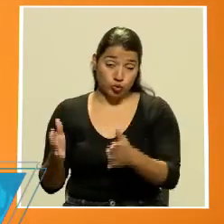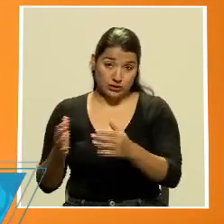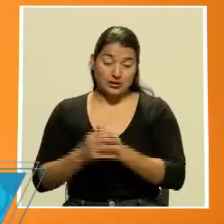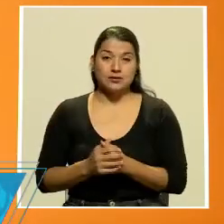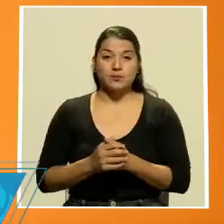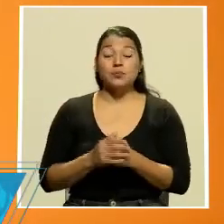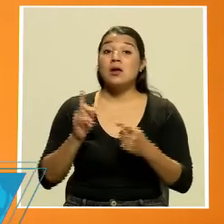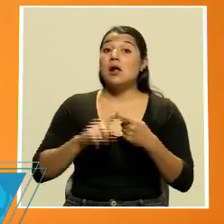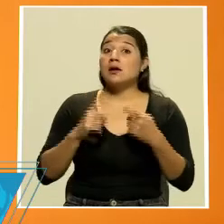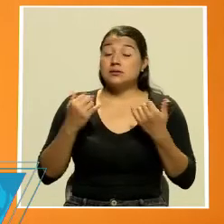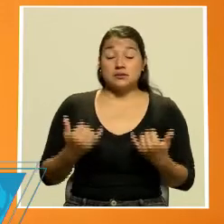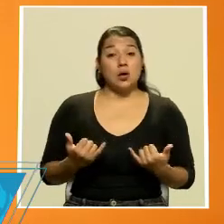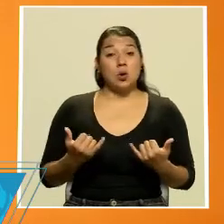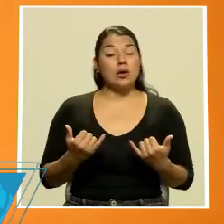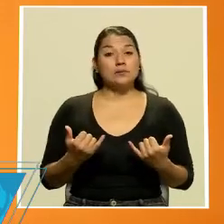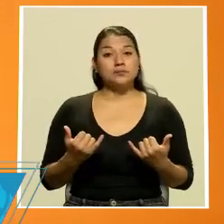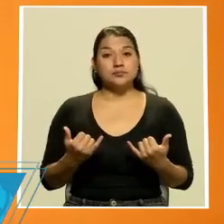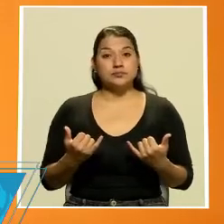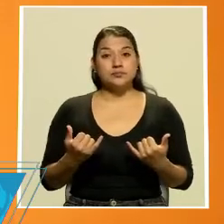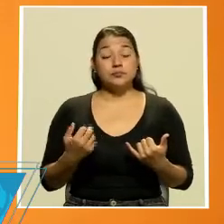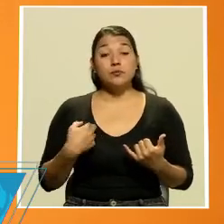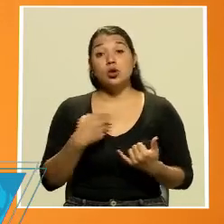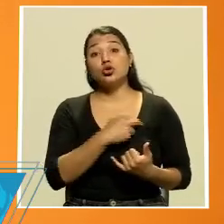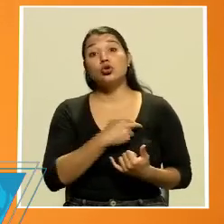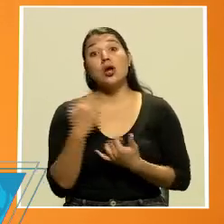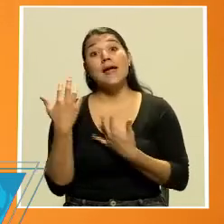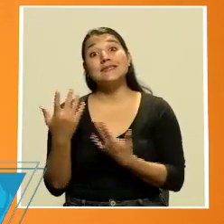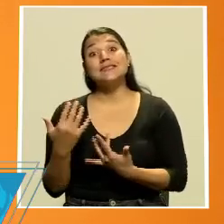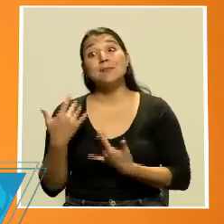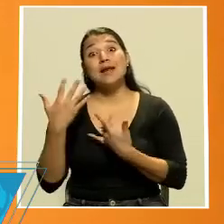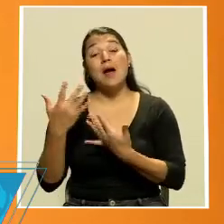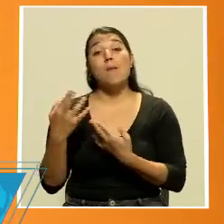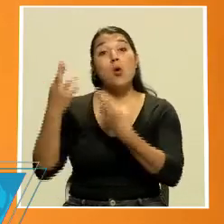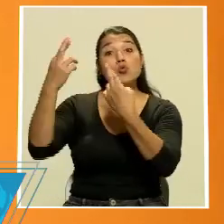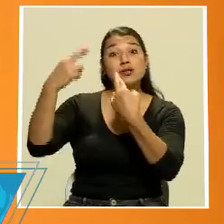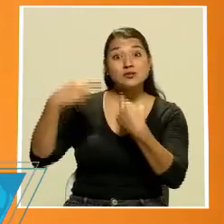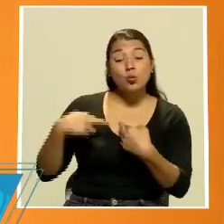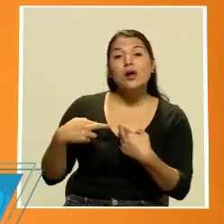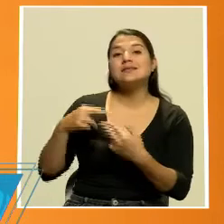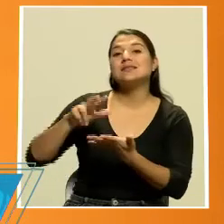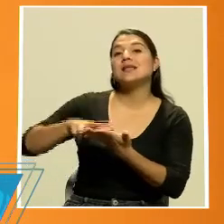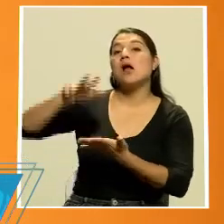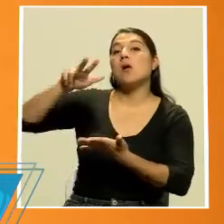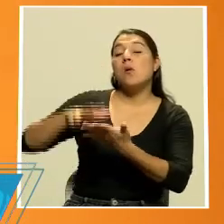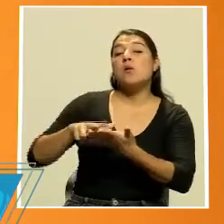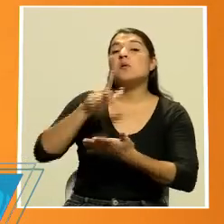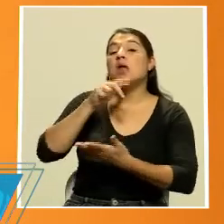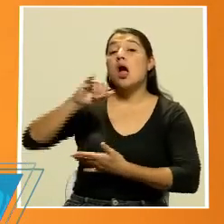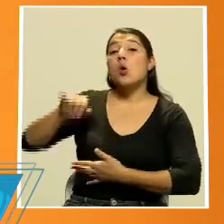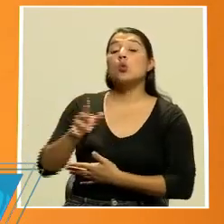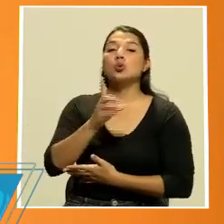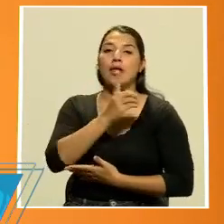Por ahora, estamos esperando una respuesta de ratificación de la Junta Directiva,